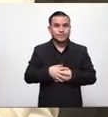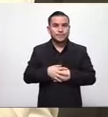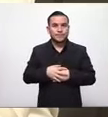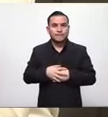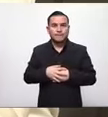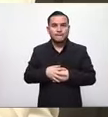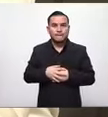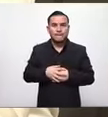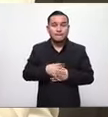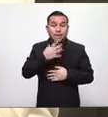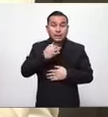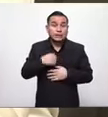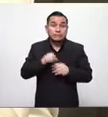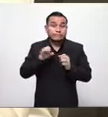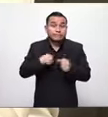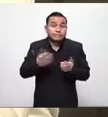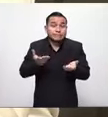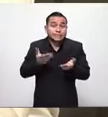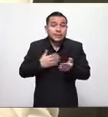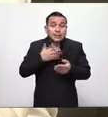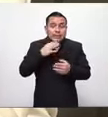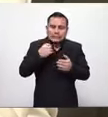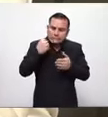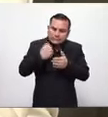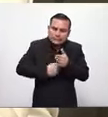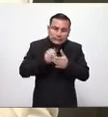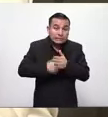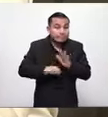no pudimos hacer nada entristece tanto